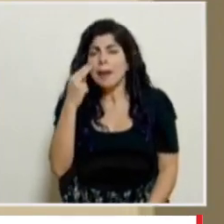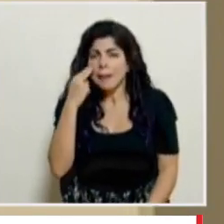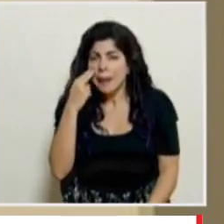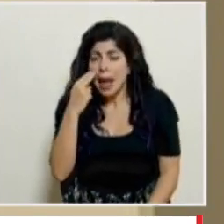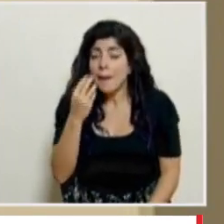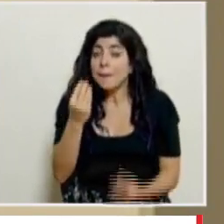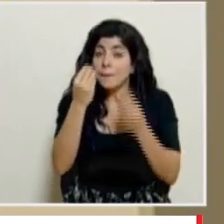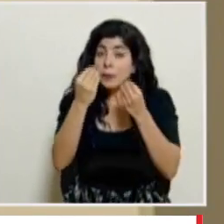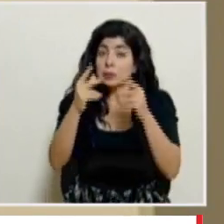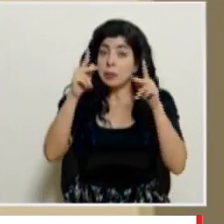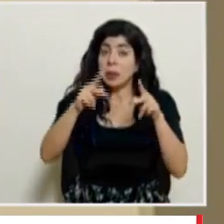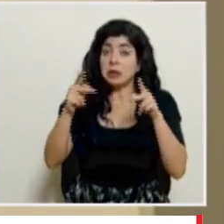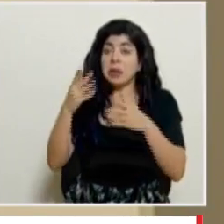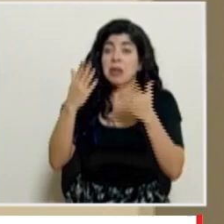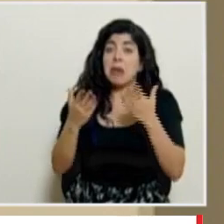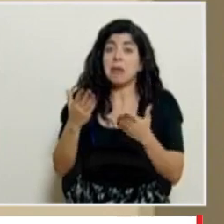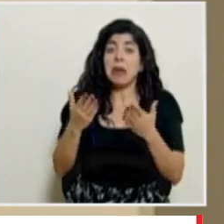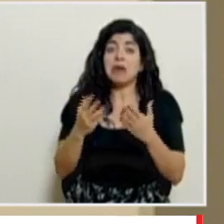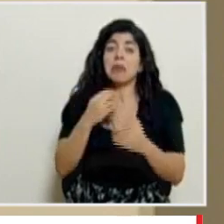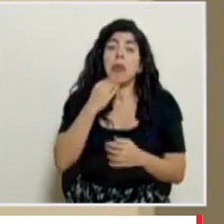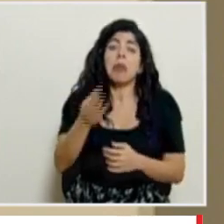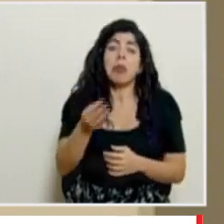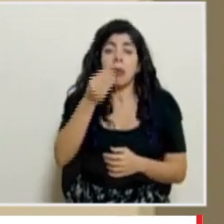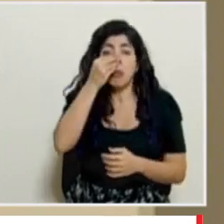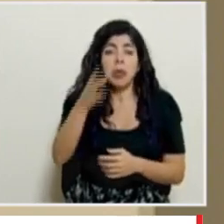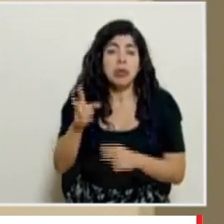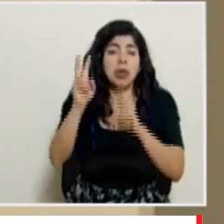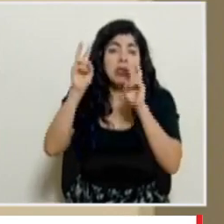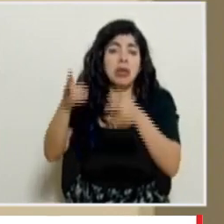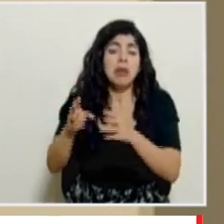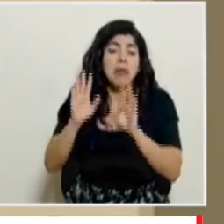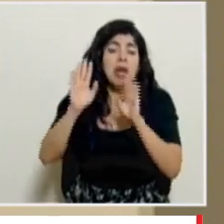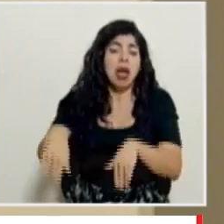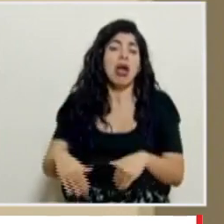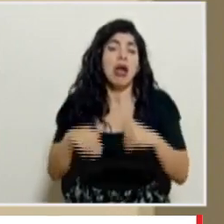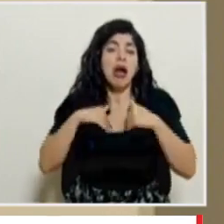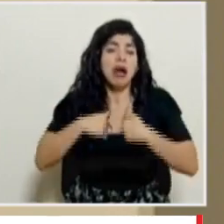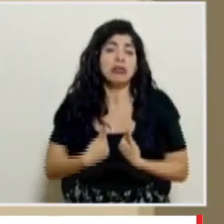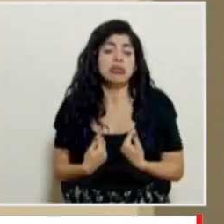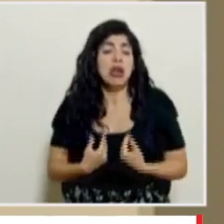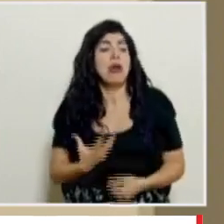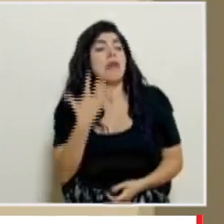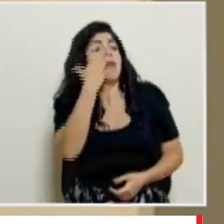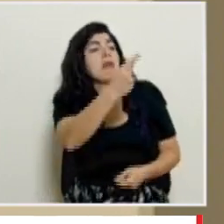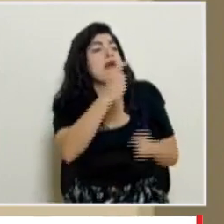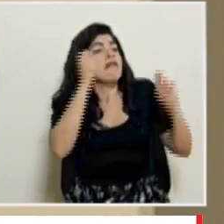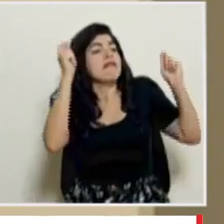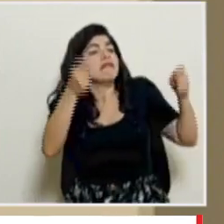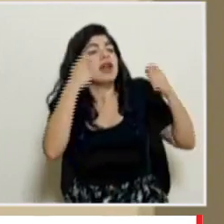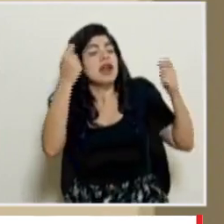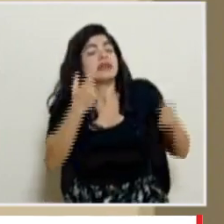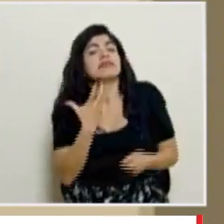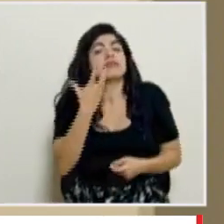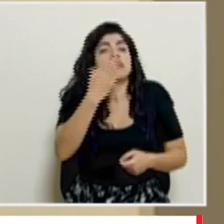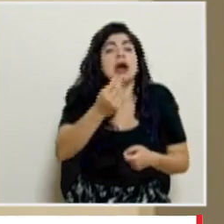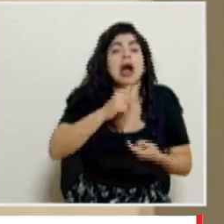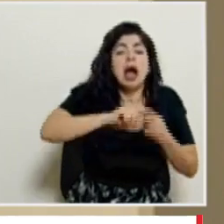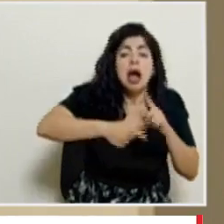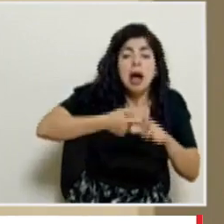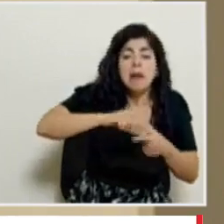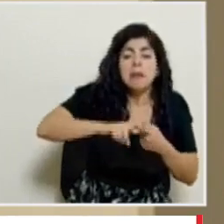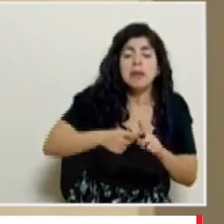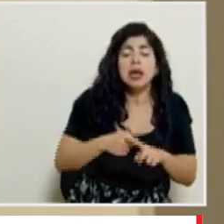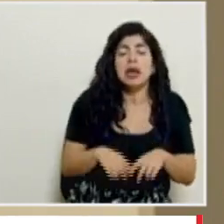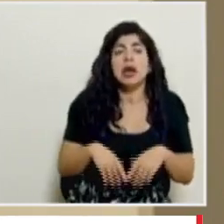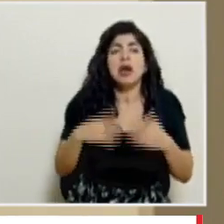que mucha gente también no le importa el asunto ya están cansados y van y van a la fiesta o van con sus amigos y no